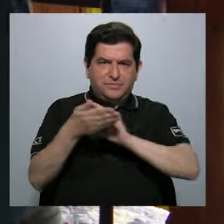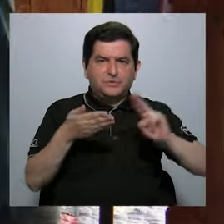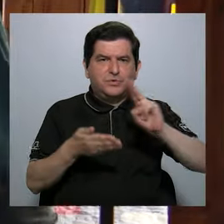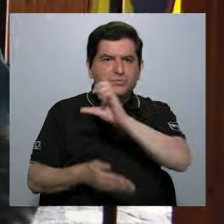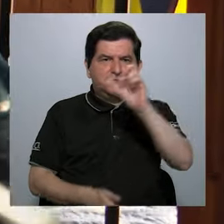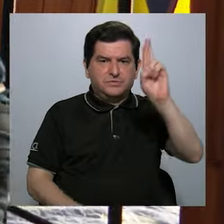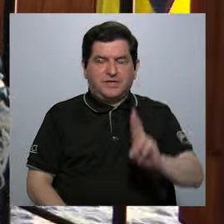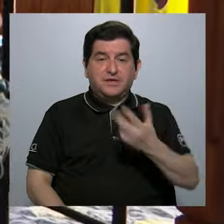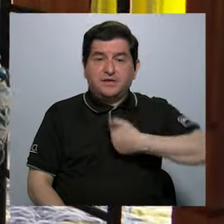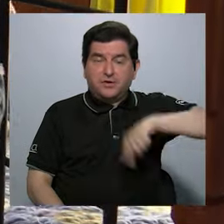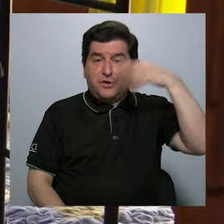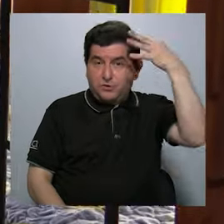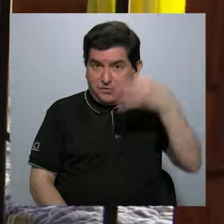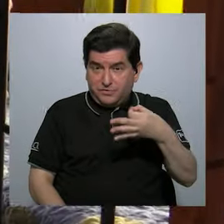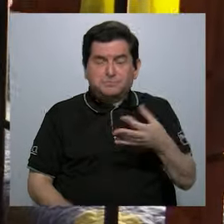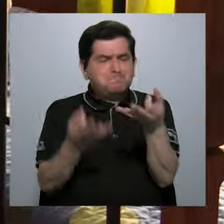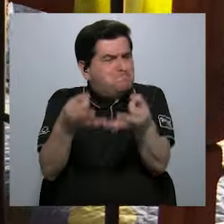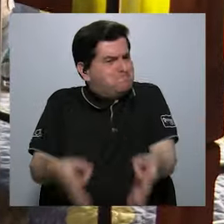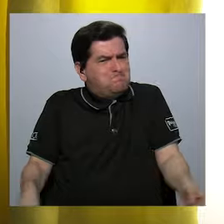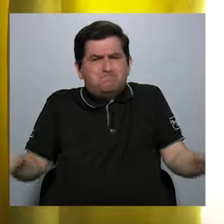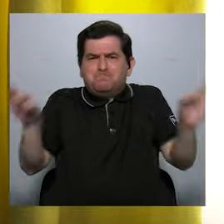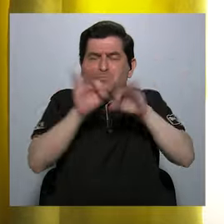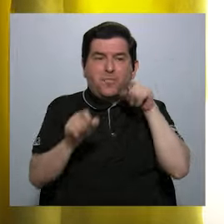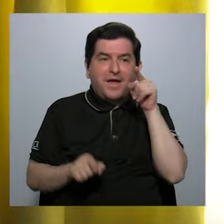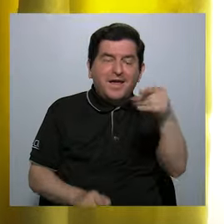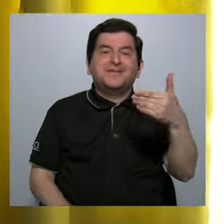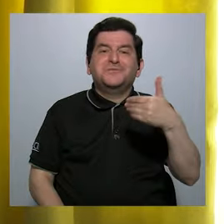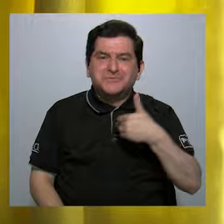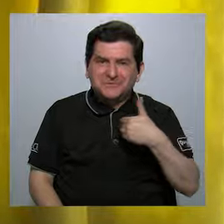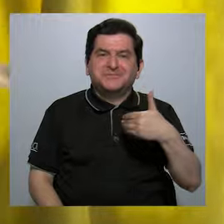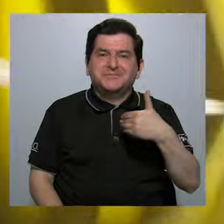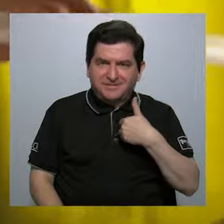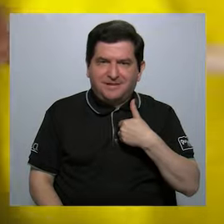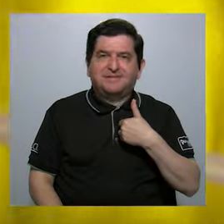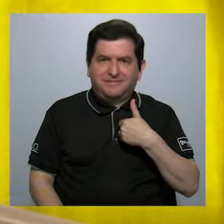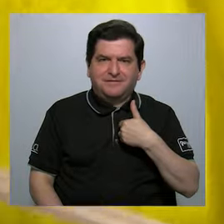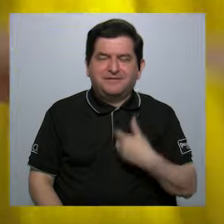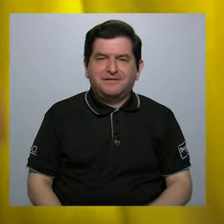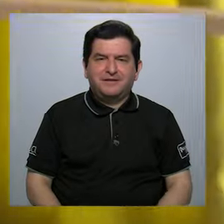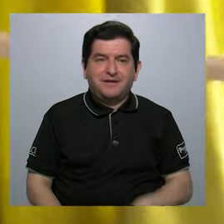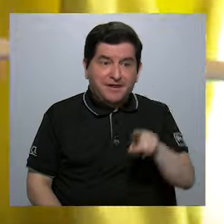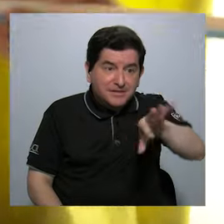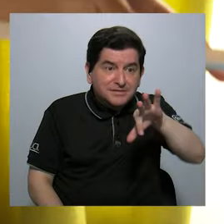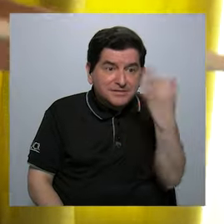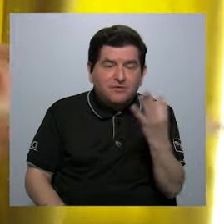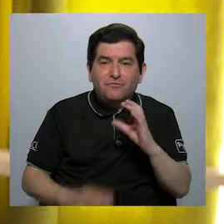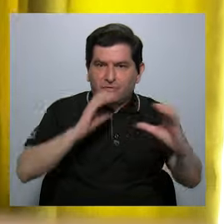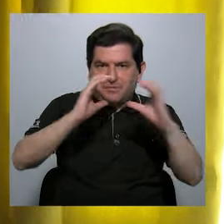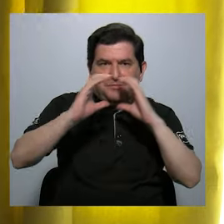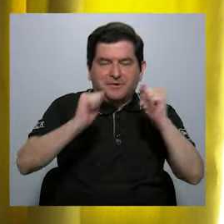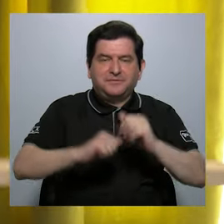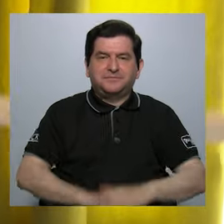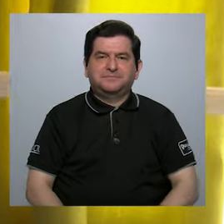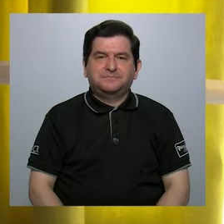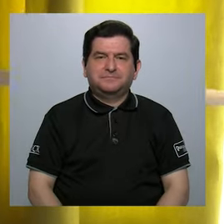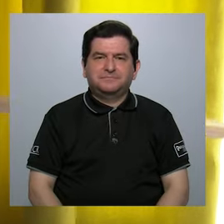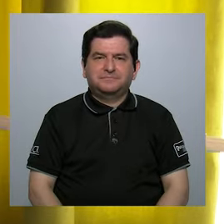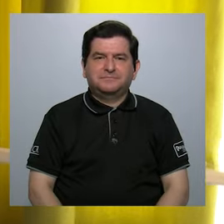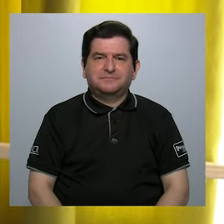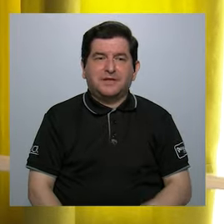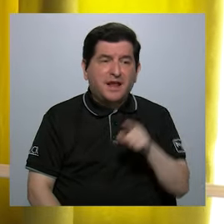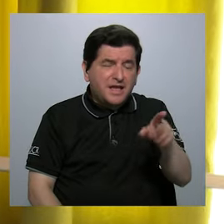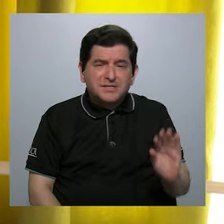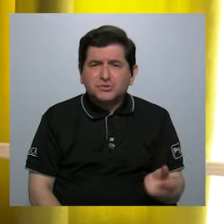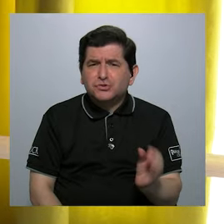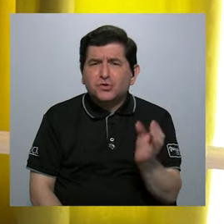ellos tengan este medio para poder comunicarse. Muchos de estos chicos y chicas caminan 10 horas, 5